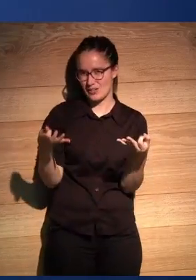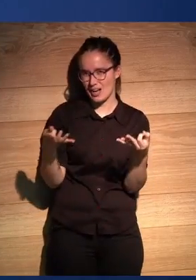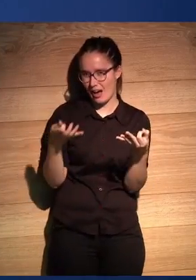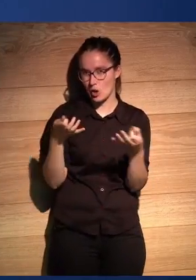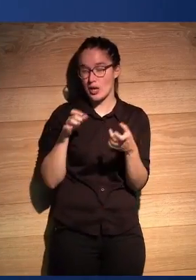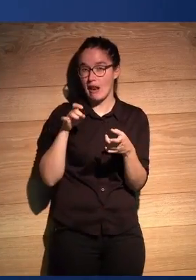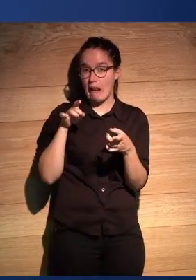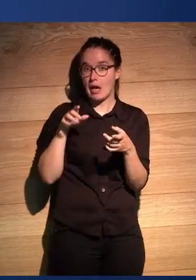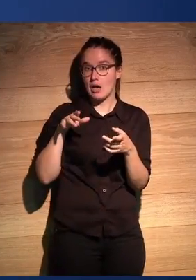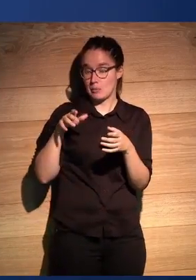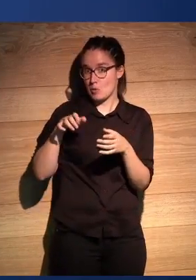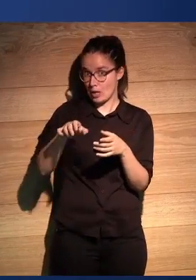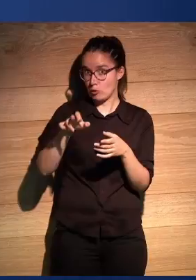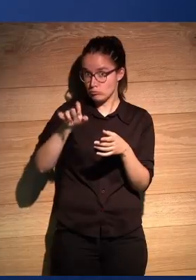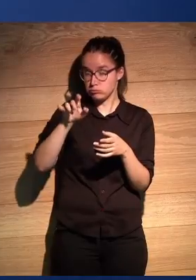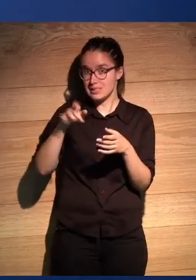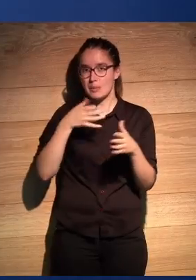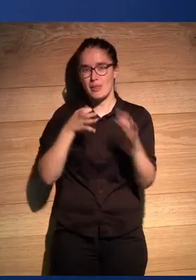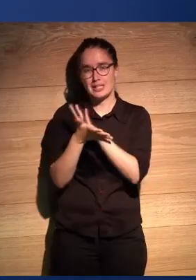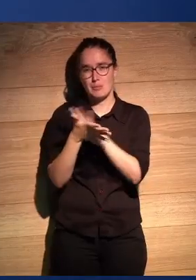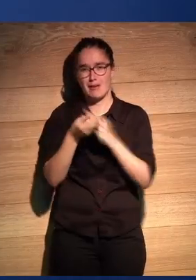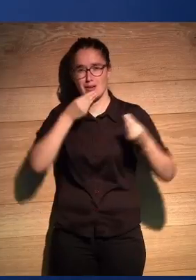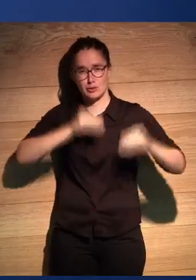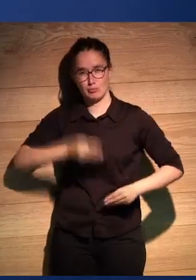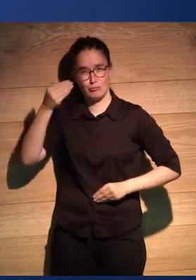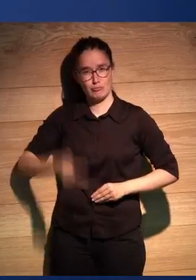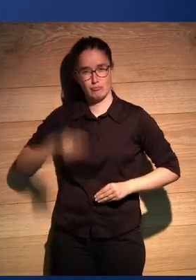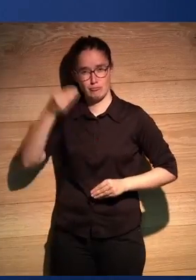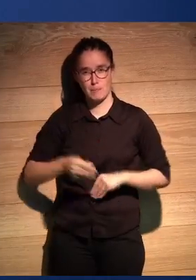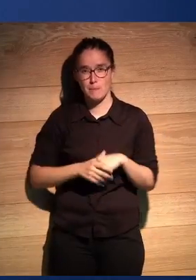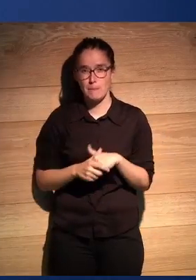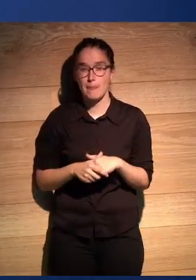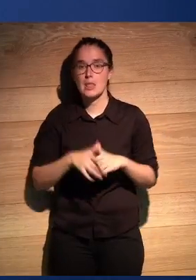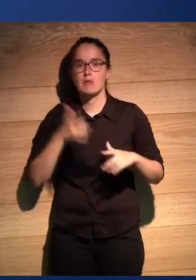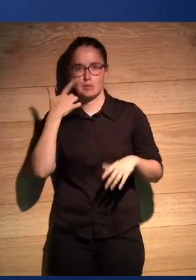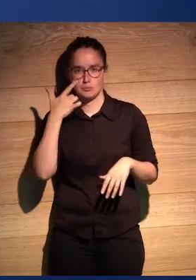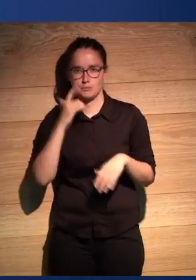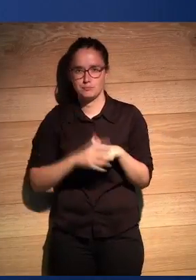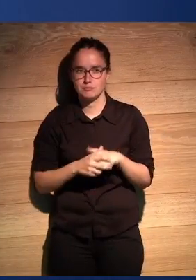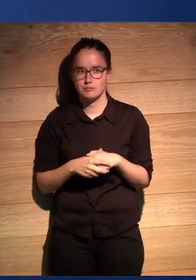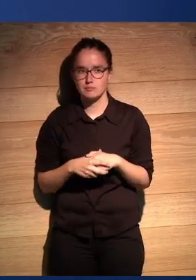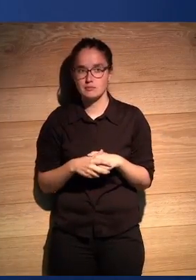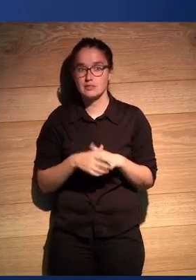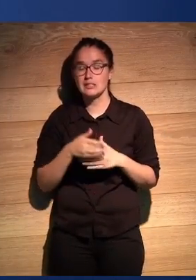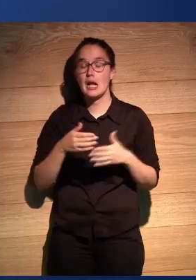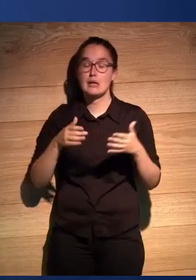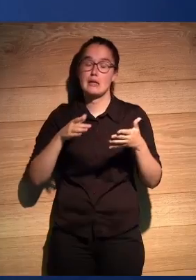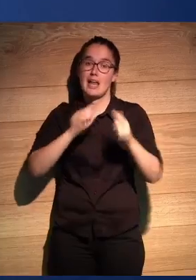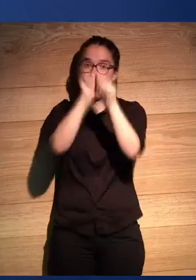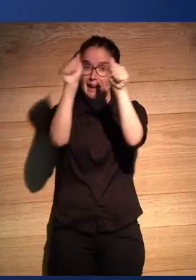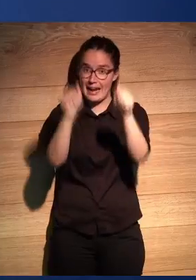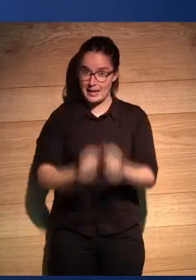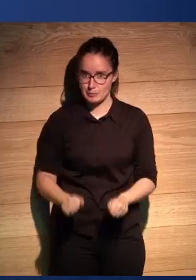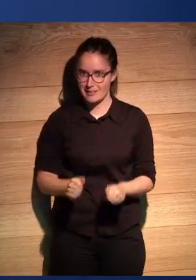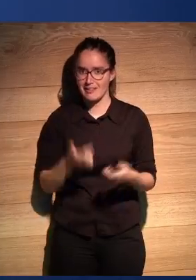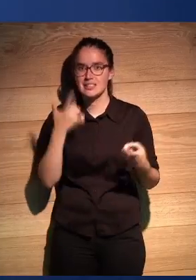el scroll se pueden explicar grandes historias como esta. Vamos allá. Las plantillas. ¿Qué quiere